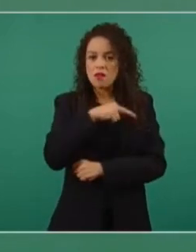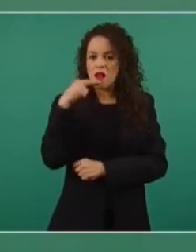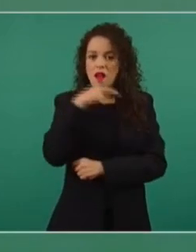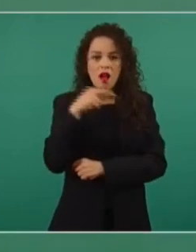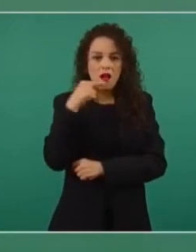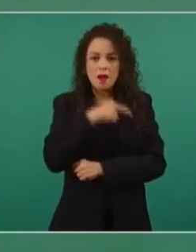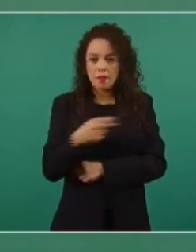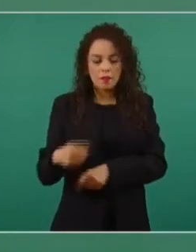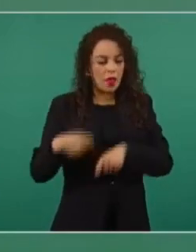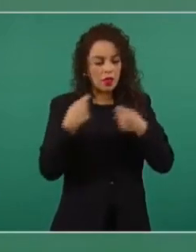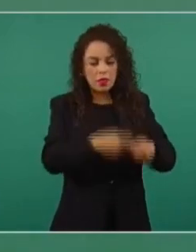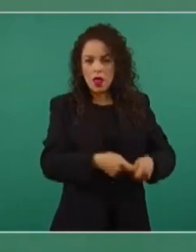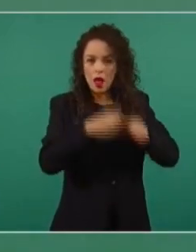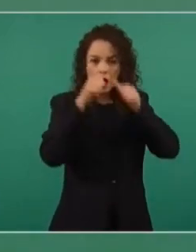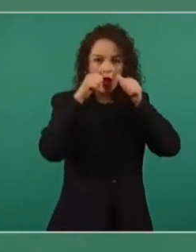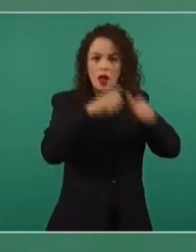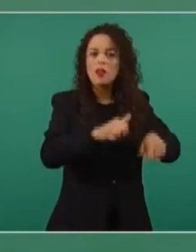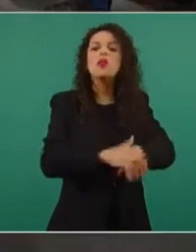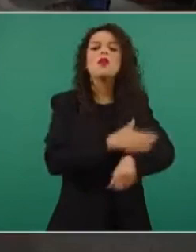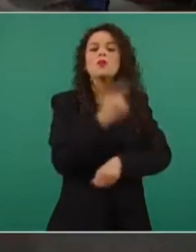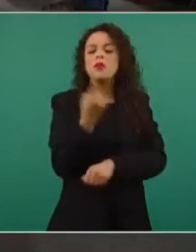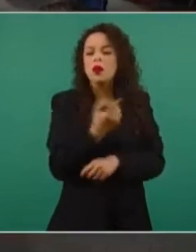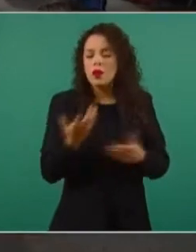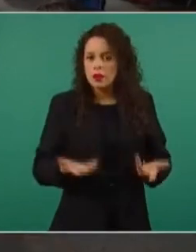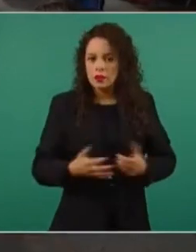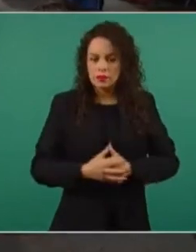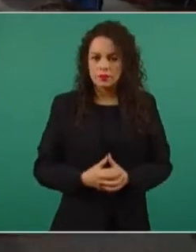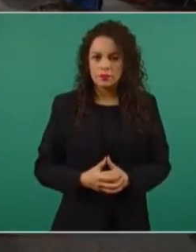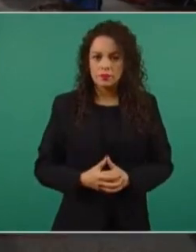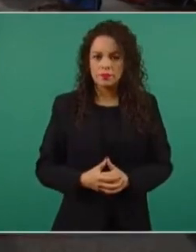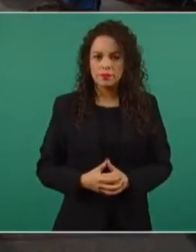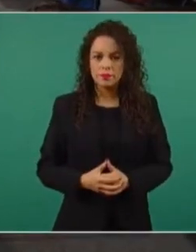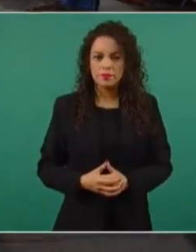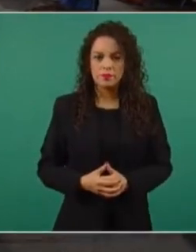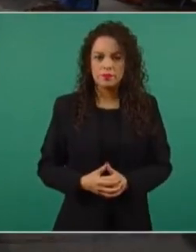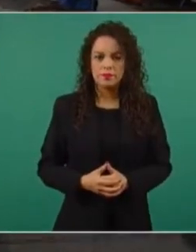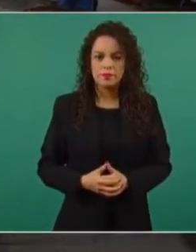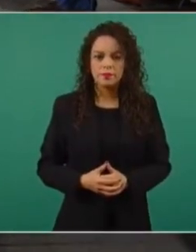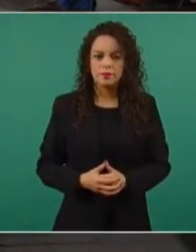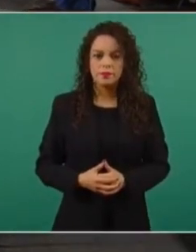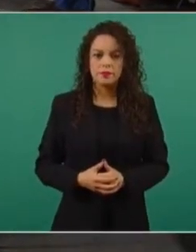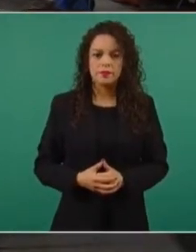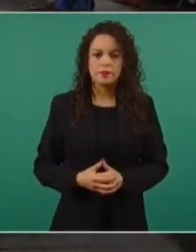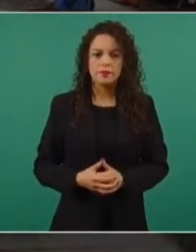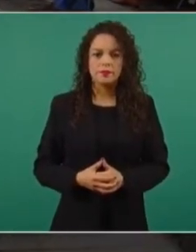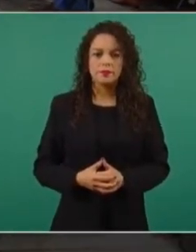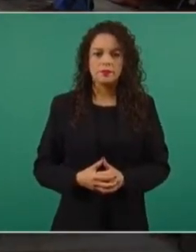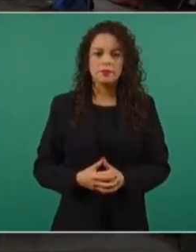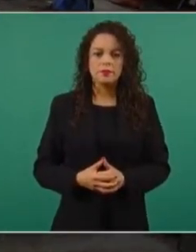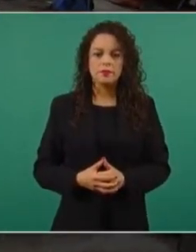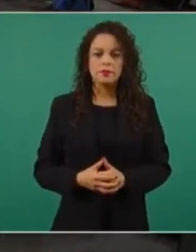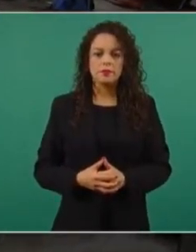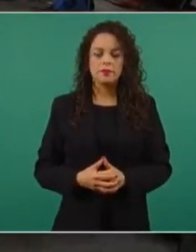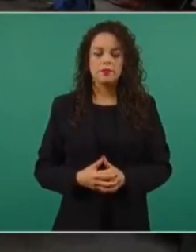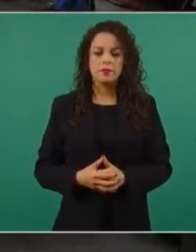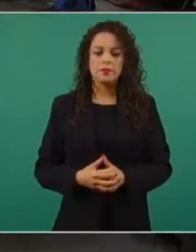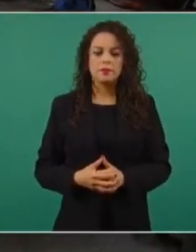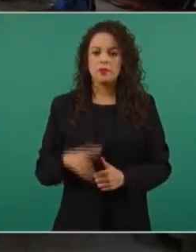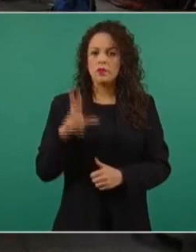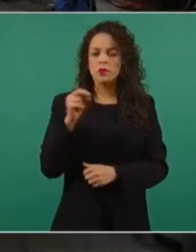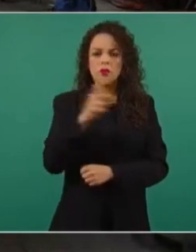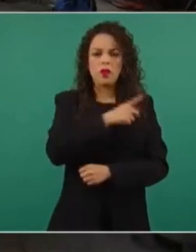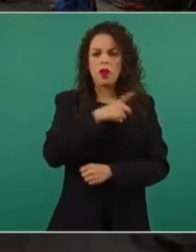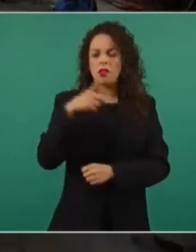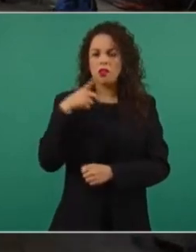atienda y que no se limite a